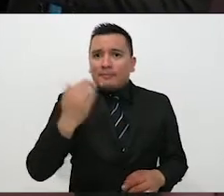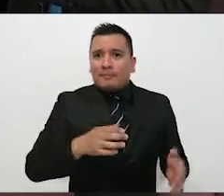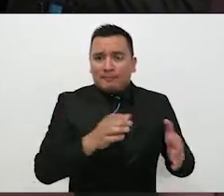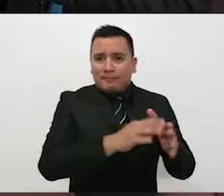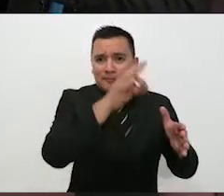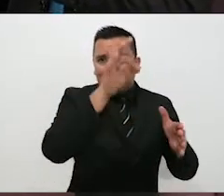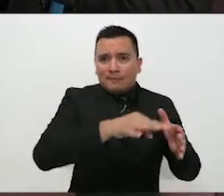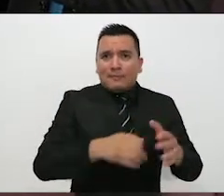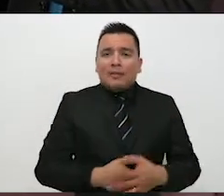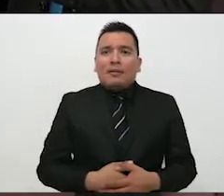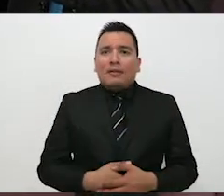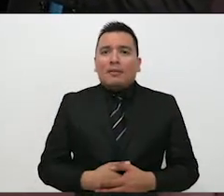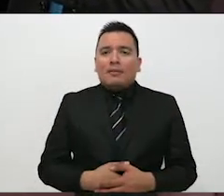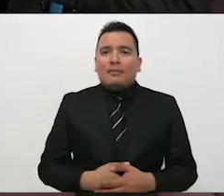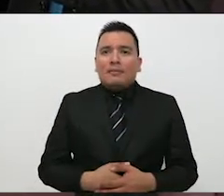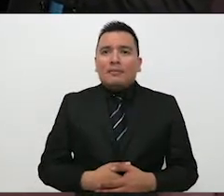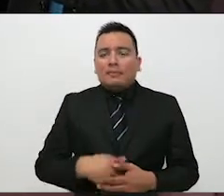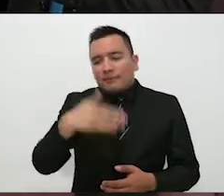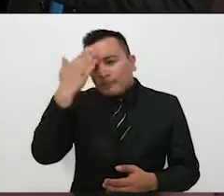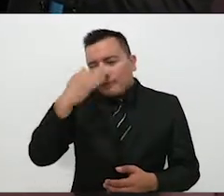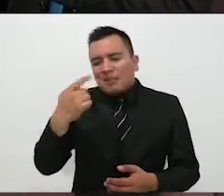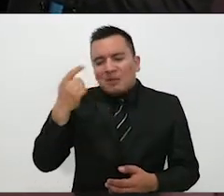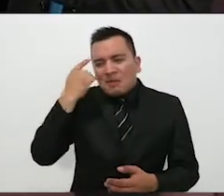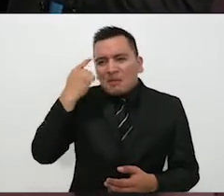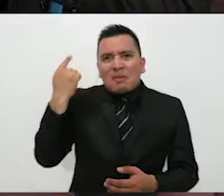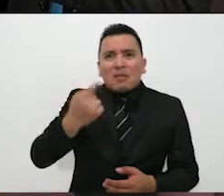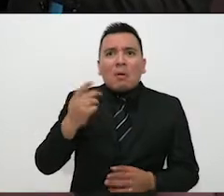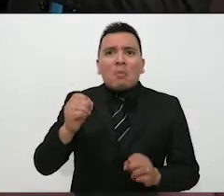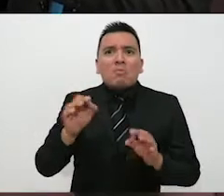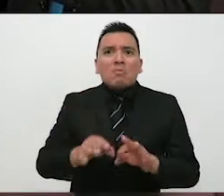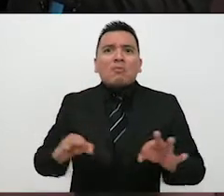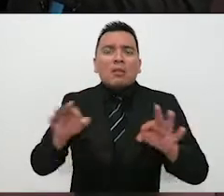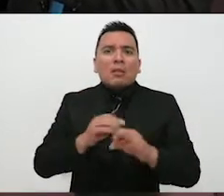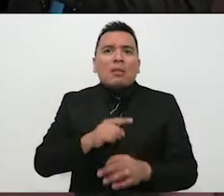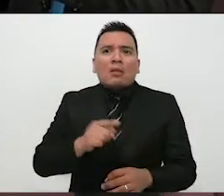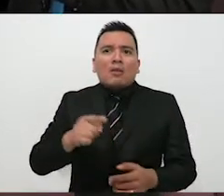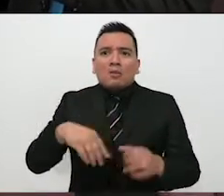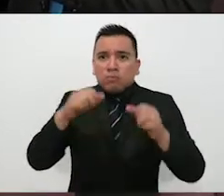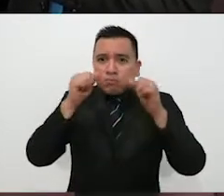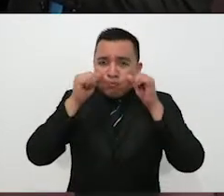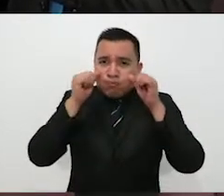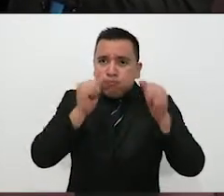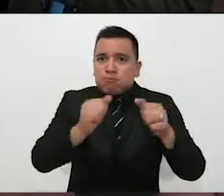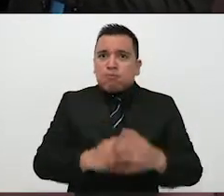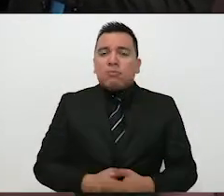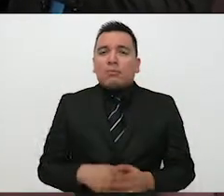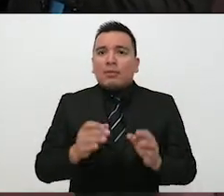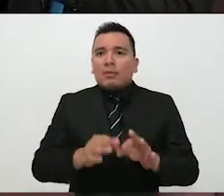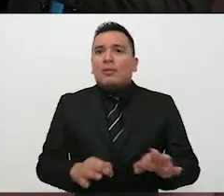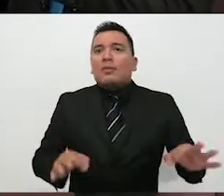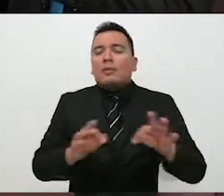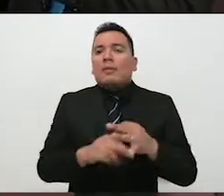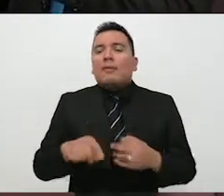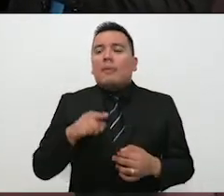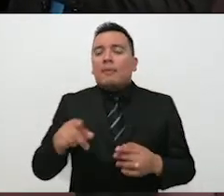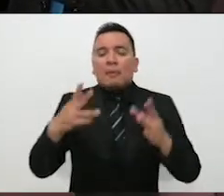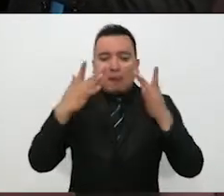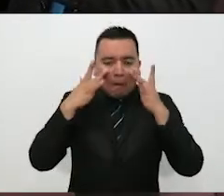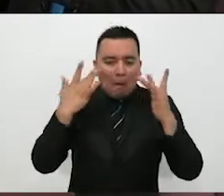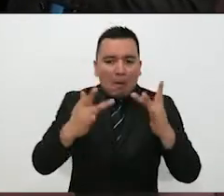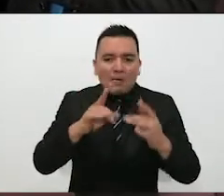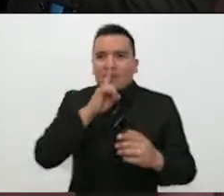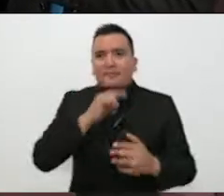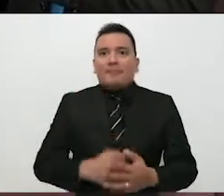qué son verdaderamente estas cosas y qué es importante que ellos se hagan escuchar, qué es importante que no dejen de participar y que